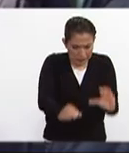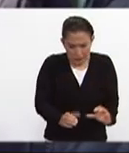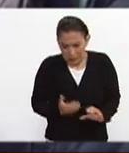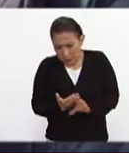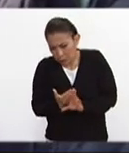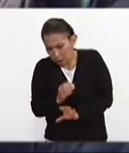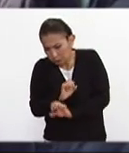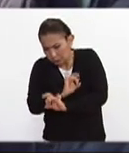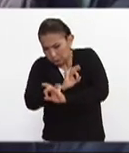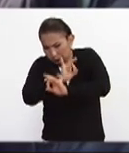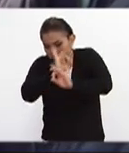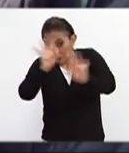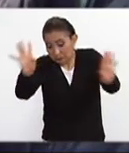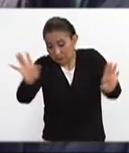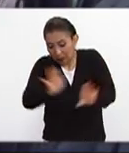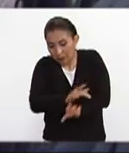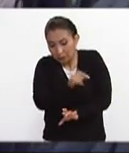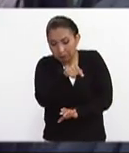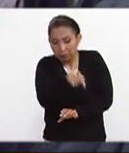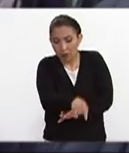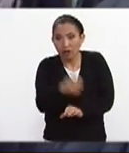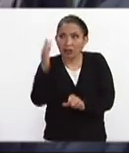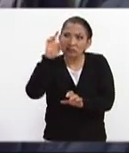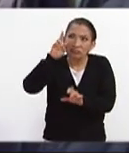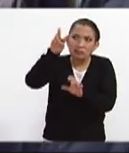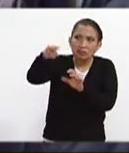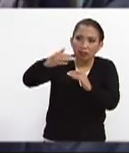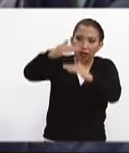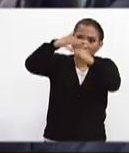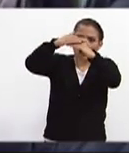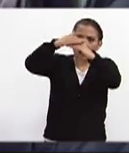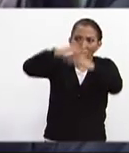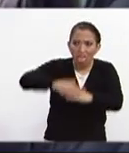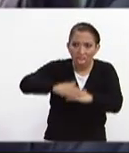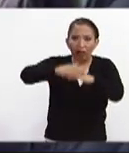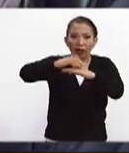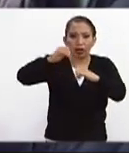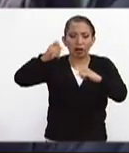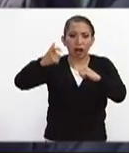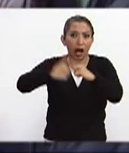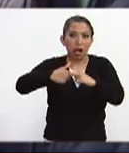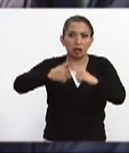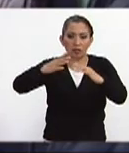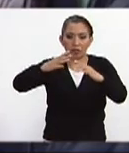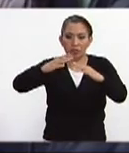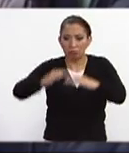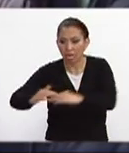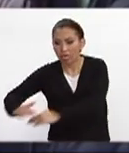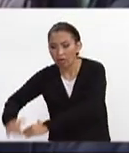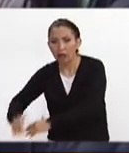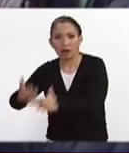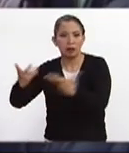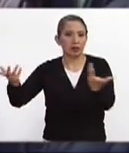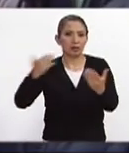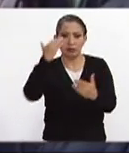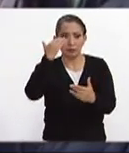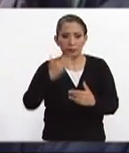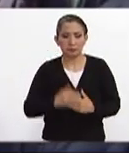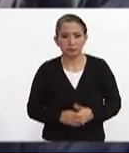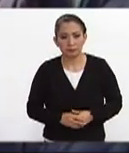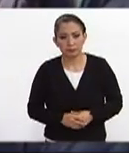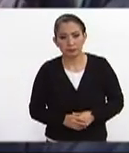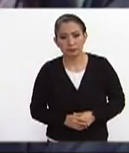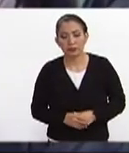porque esto por las condiciones pues pudiera generar una cadena que pudiera concluir en una tragedia